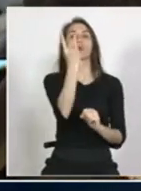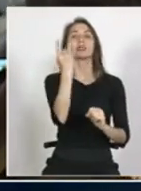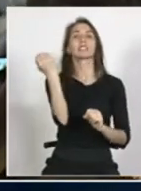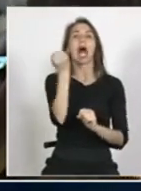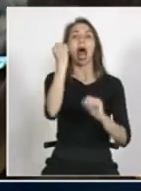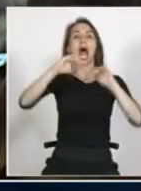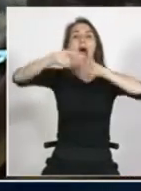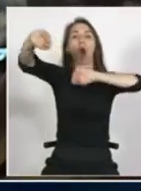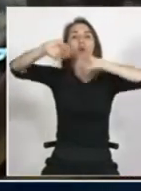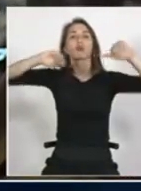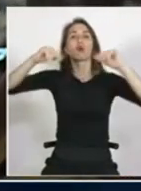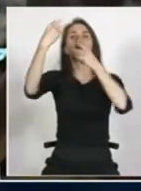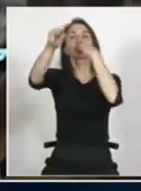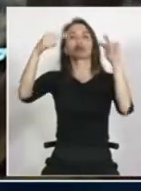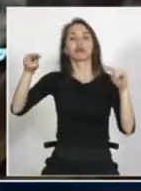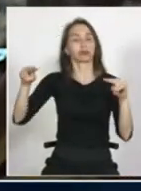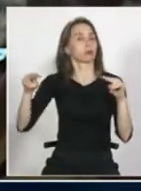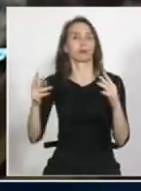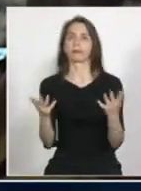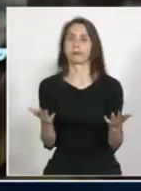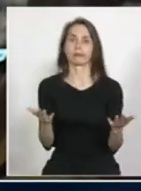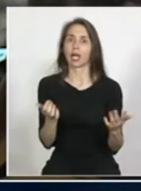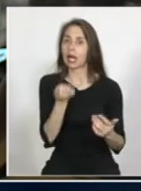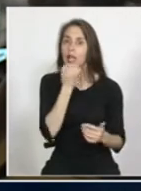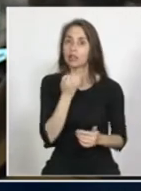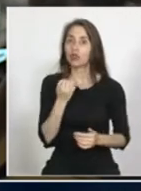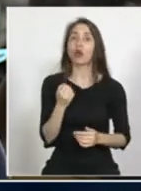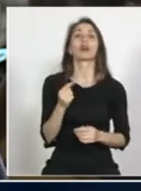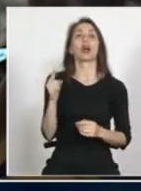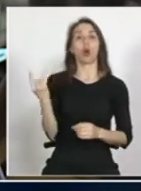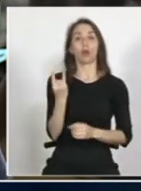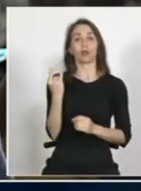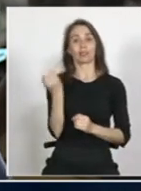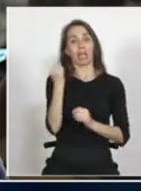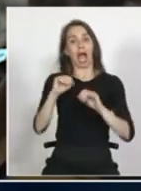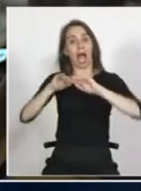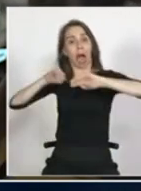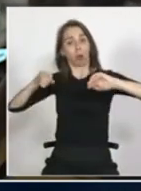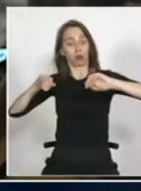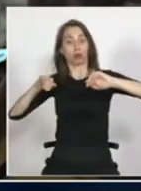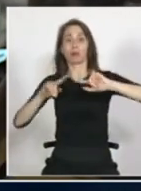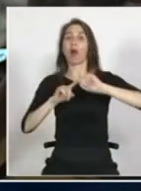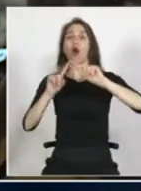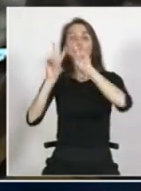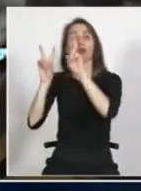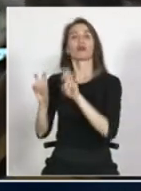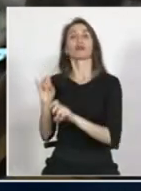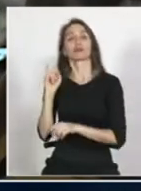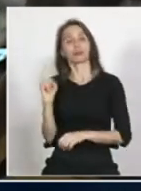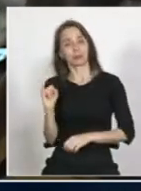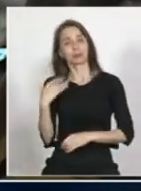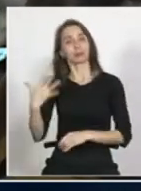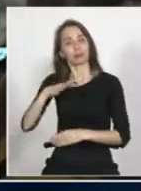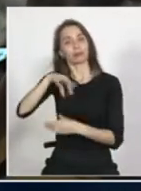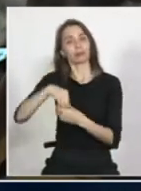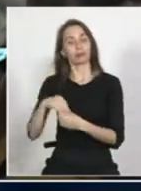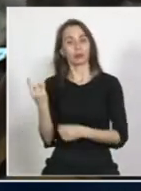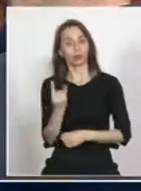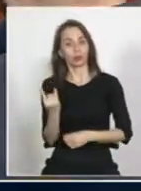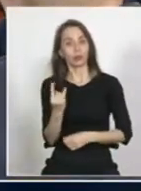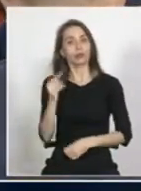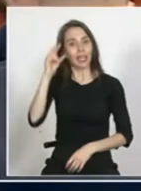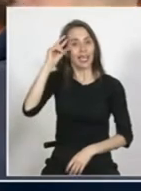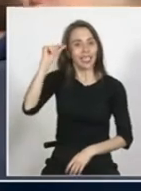y yo ahí creo que cometemos un tremendo error la autonomía sirve para otras cosas y que son muy importantes en la universidad como la